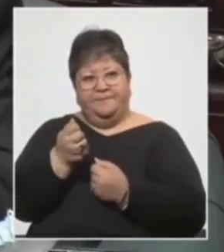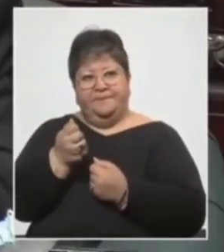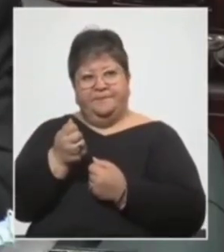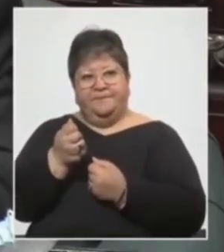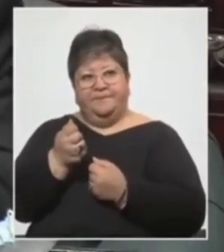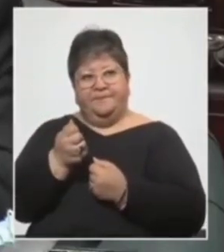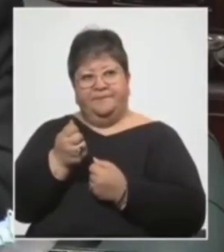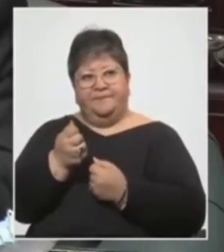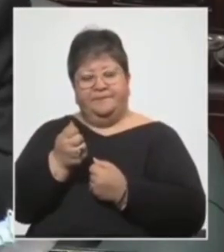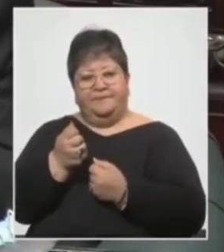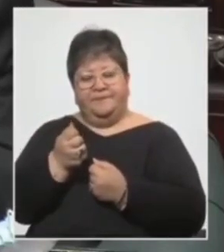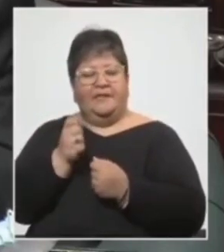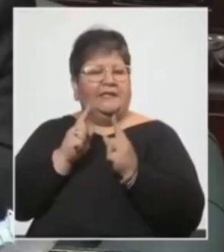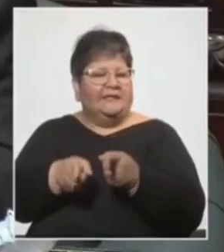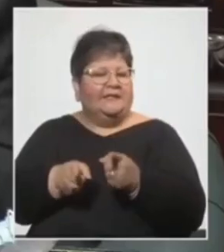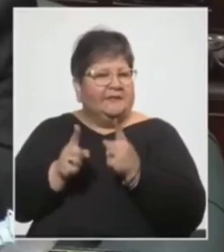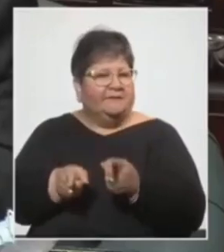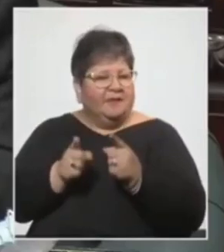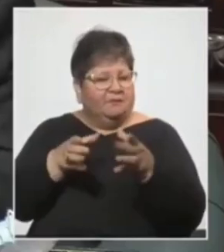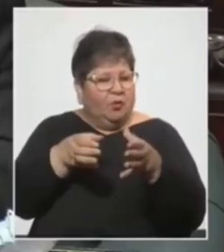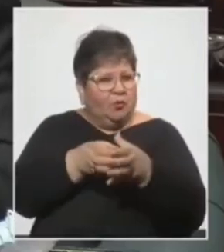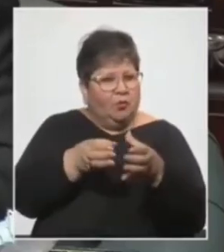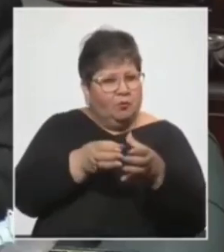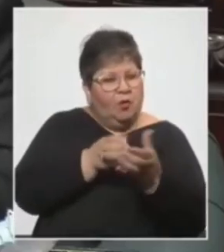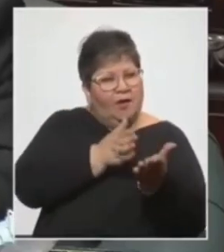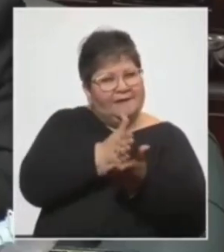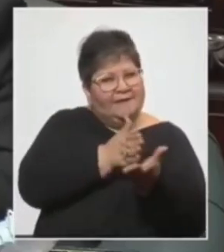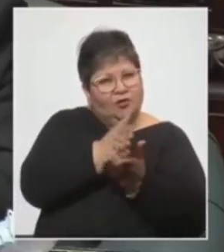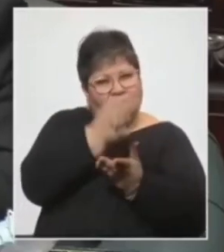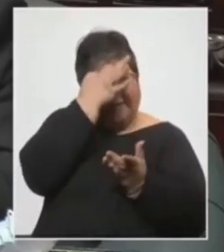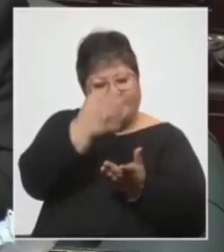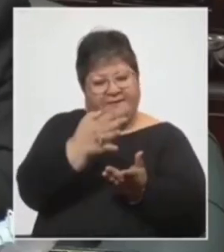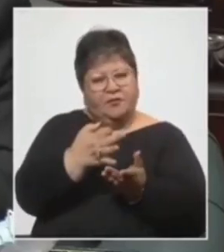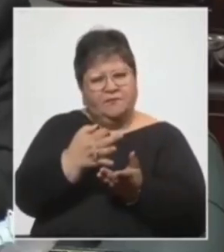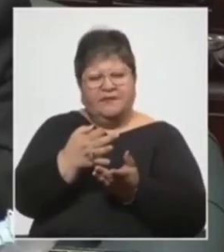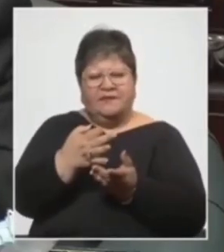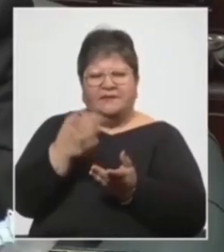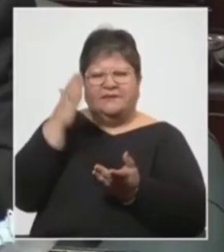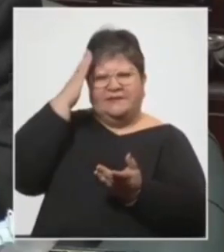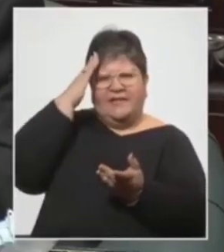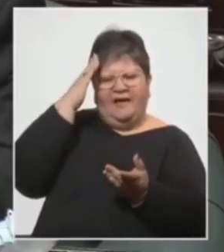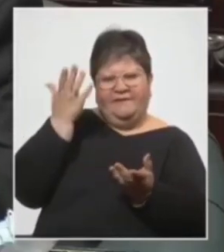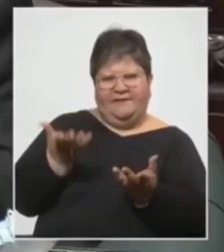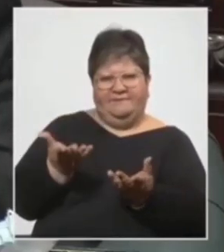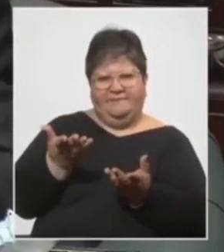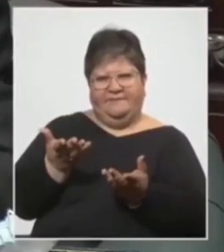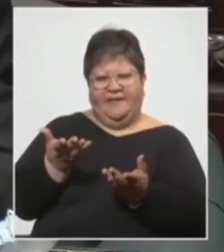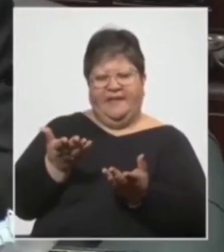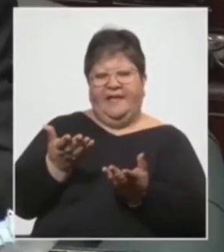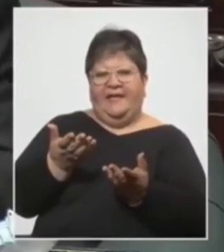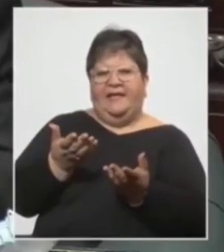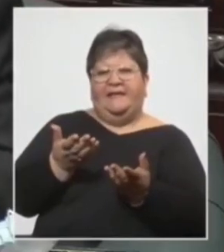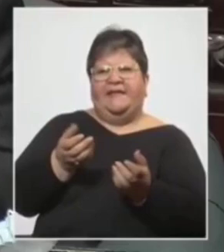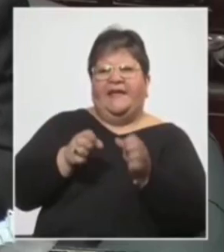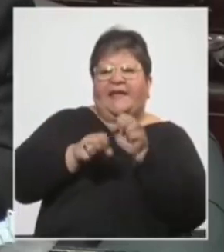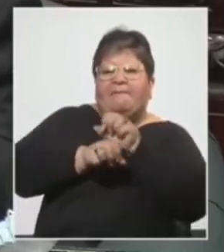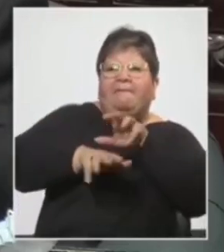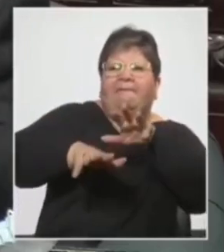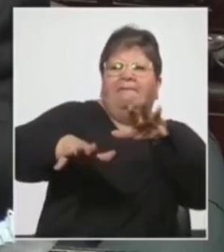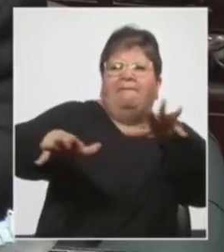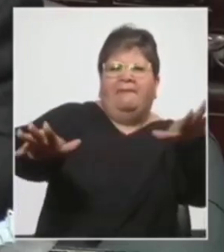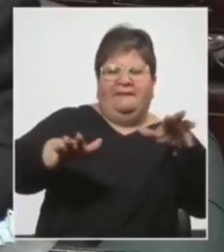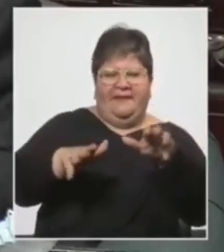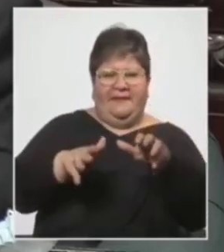en que el propio grupo asesor identifica que fuentes importantes de expansión de la pandemia están